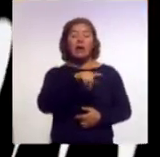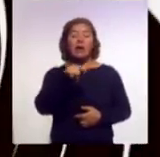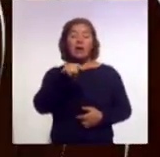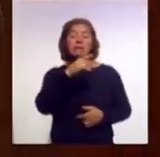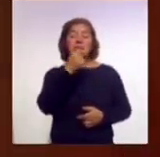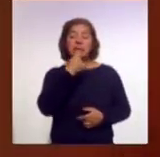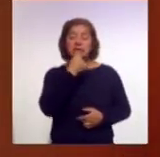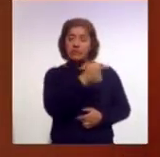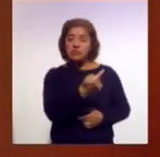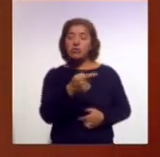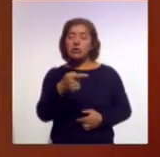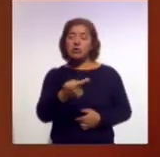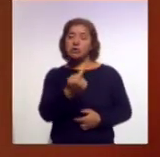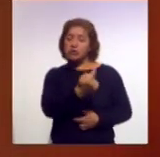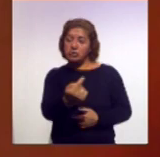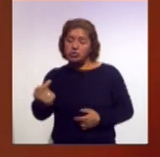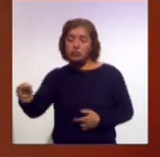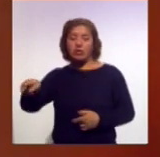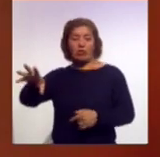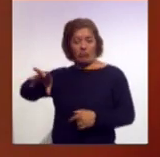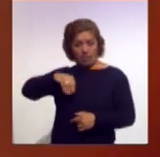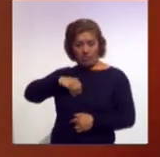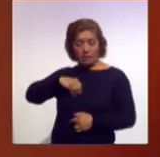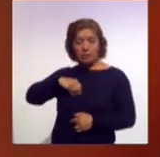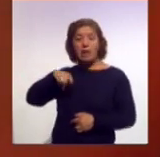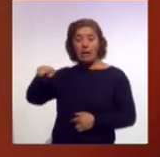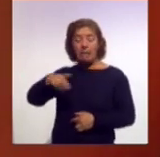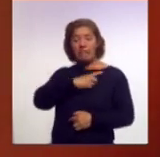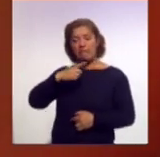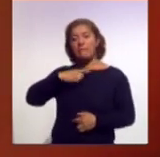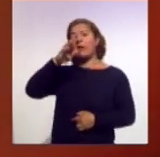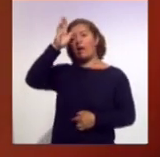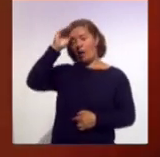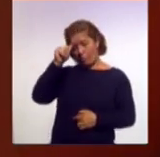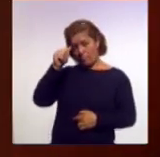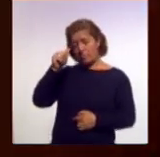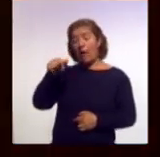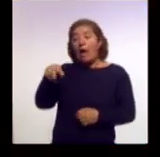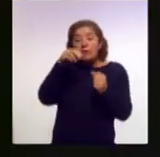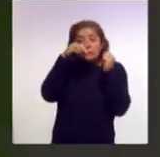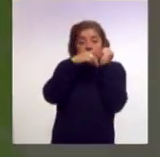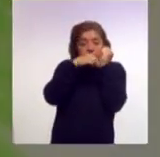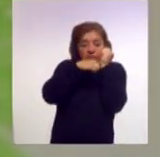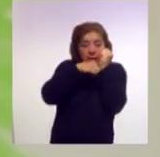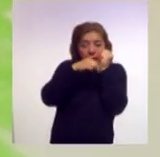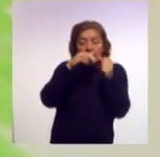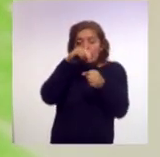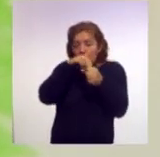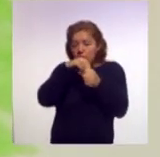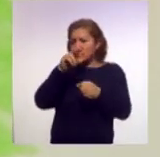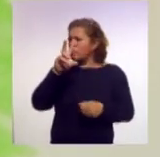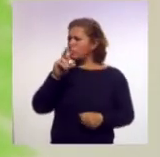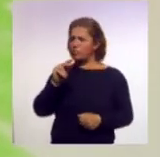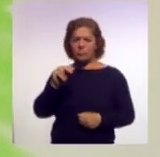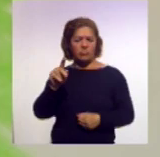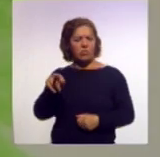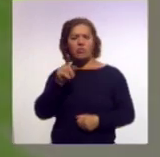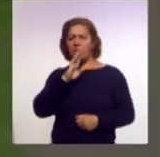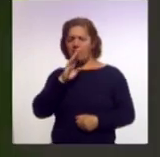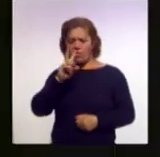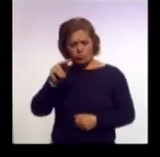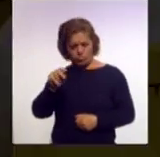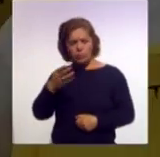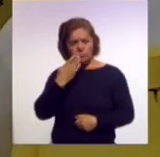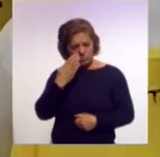está de acuerdo con esa adopción, porque las adopciones no tienen por qué ser un secreto. Así es. No son algo malo, es más bien algo muy bueno que el Estado hace